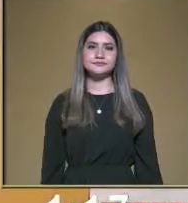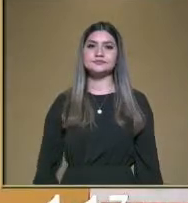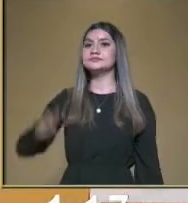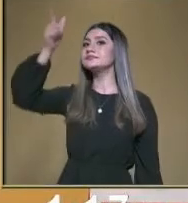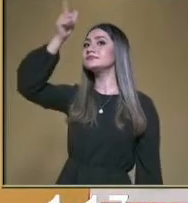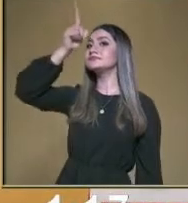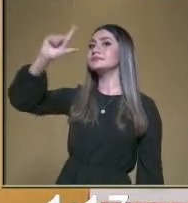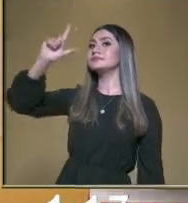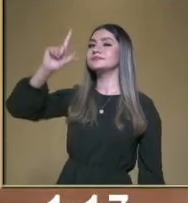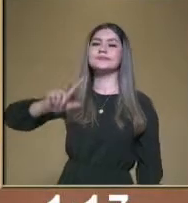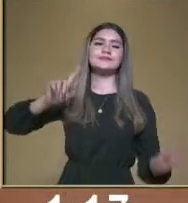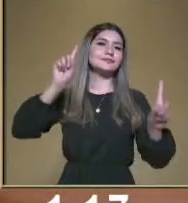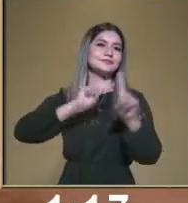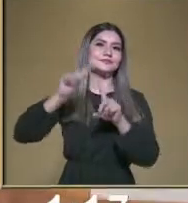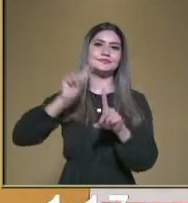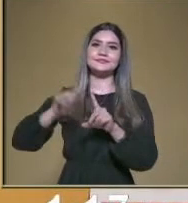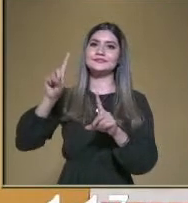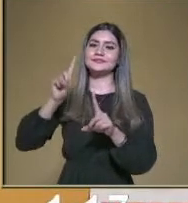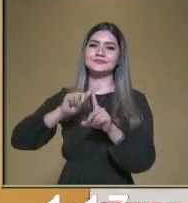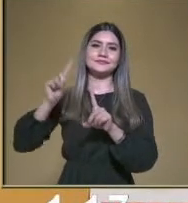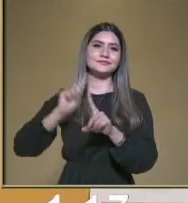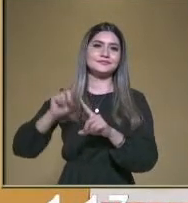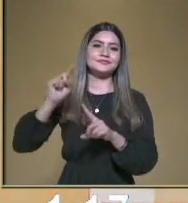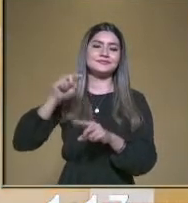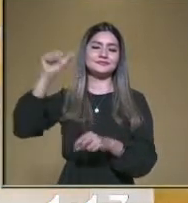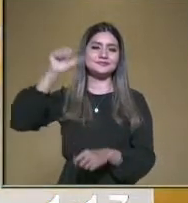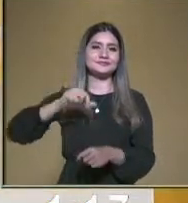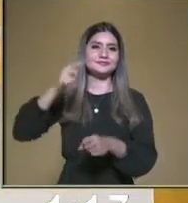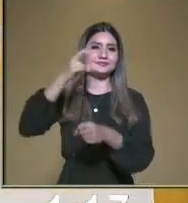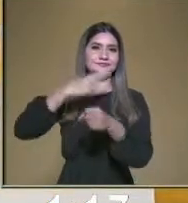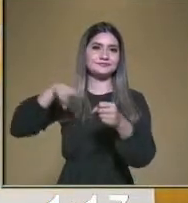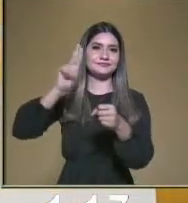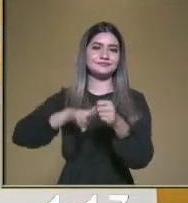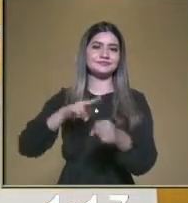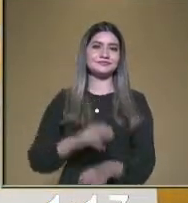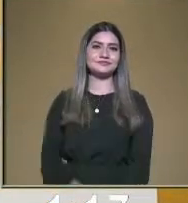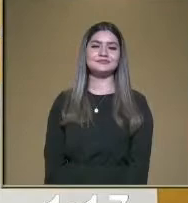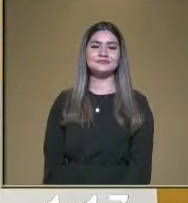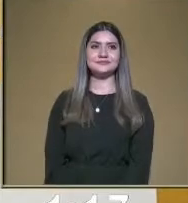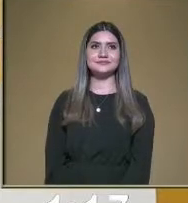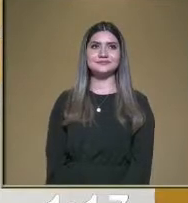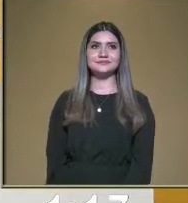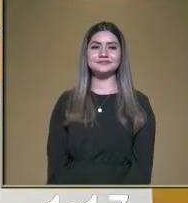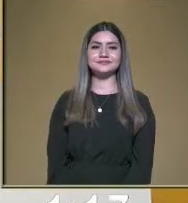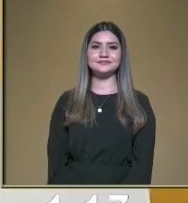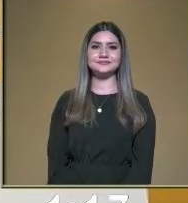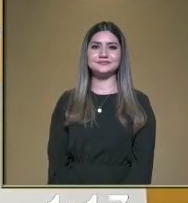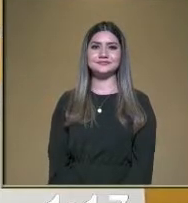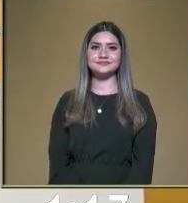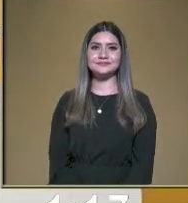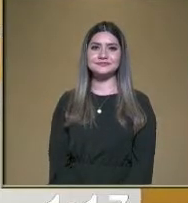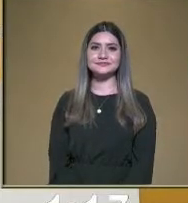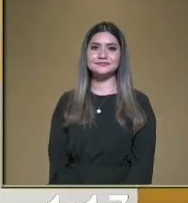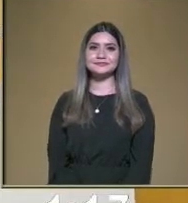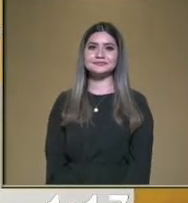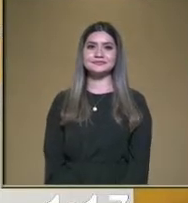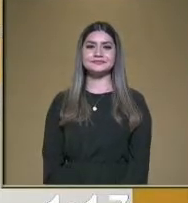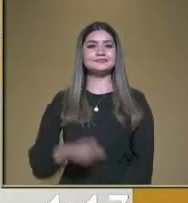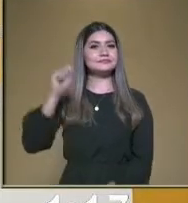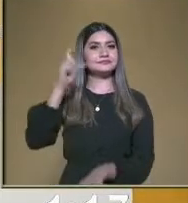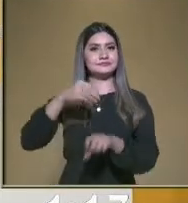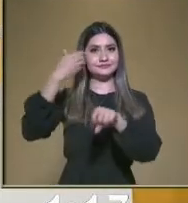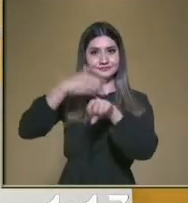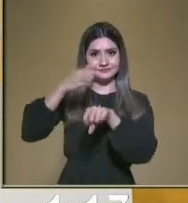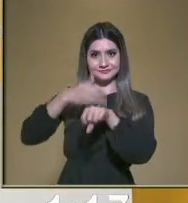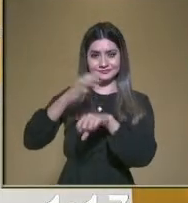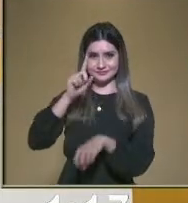entre otros elementos naturales, ¿verdad? También, bueno, es algunos carteles que tenemos. También tenemos los números. ¿Se acuerdan,